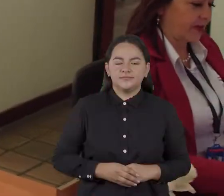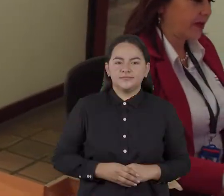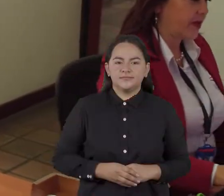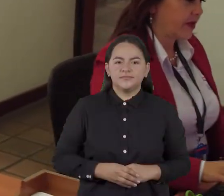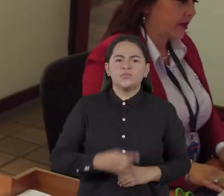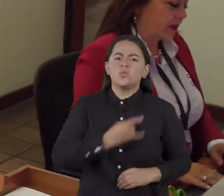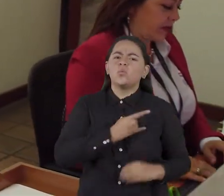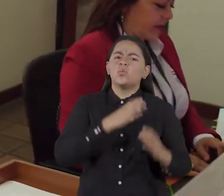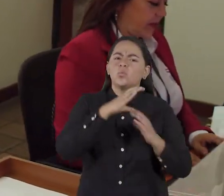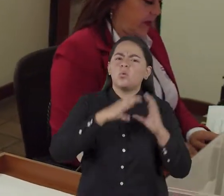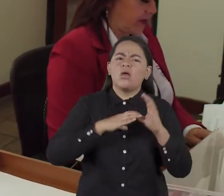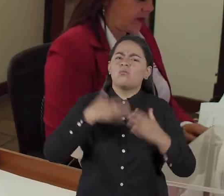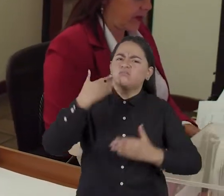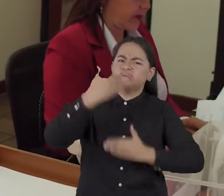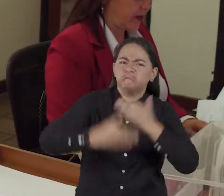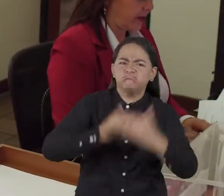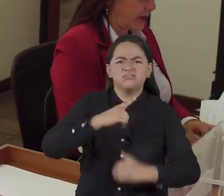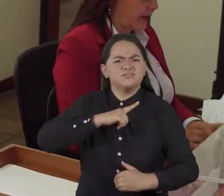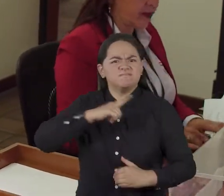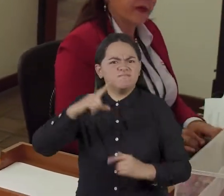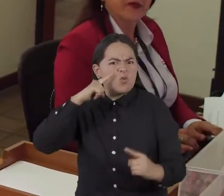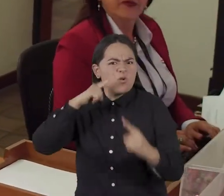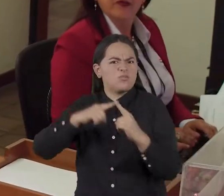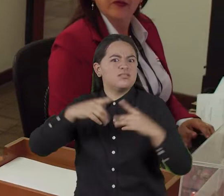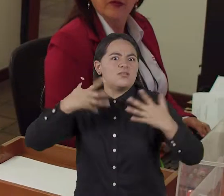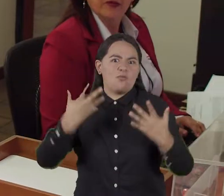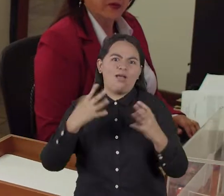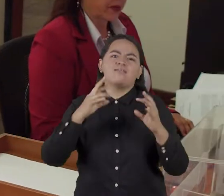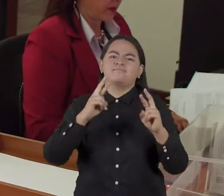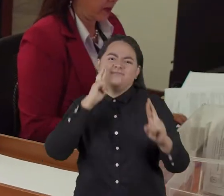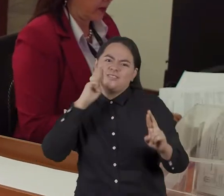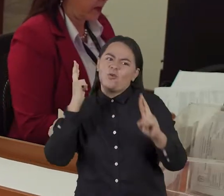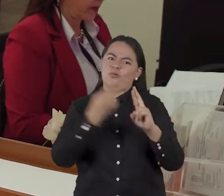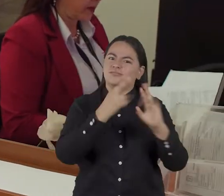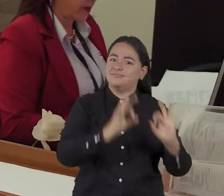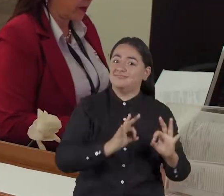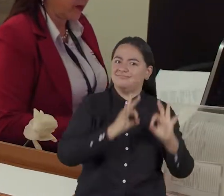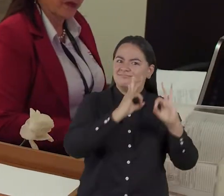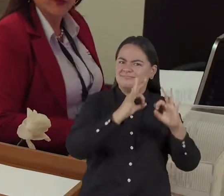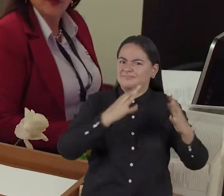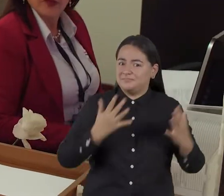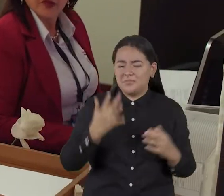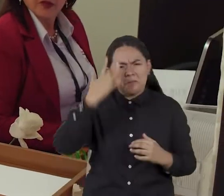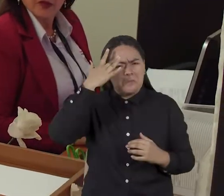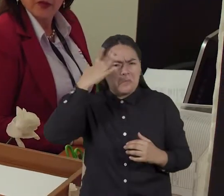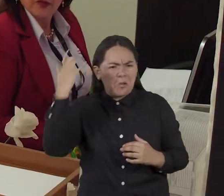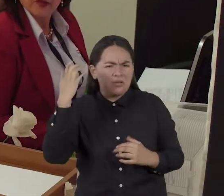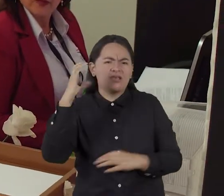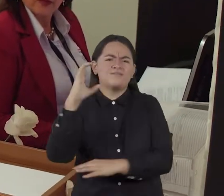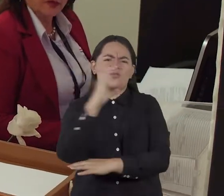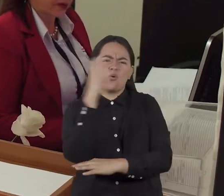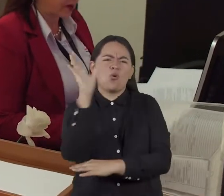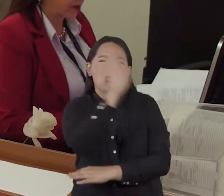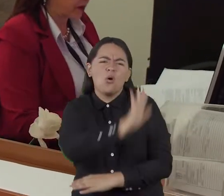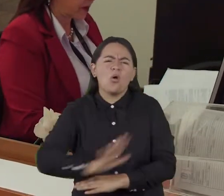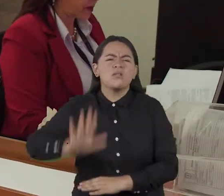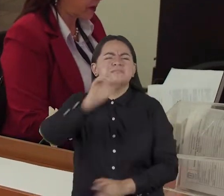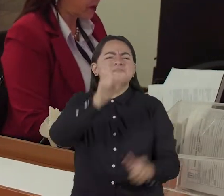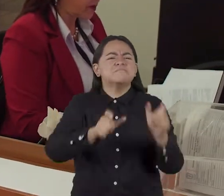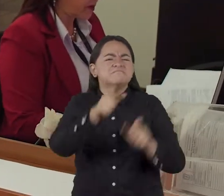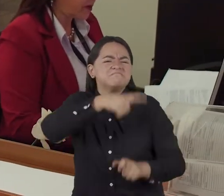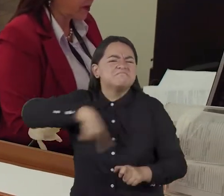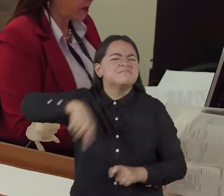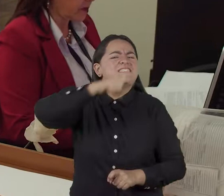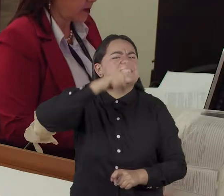Para confirmar nuestro liderazgo, venimos trabajando en los procesos de acreditación institucional porque entendemos que uno de los